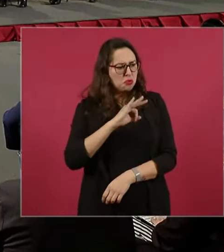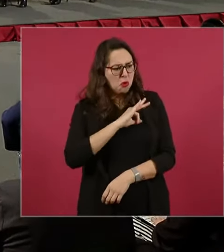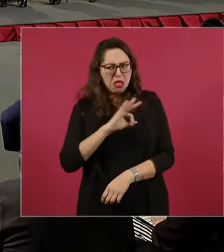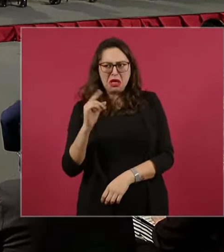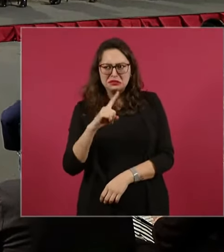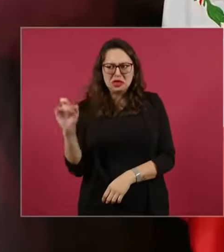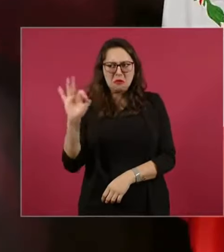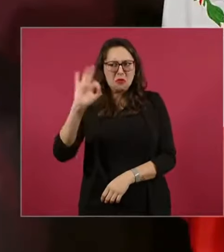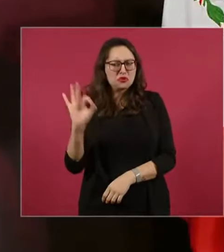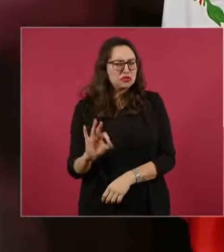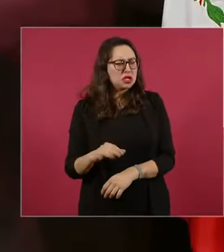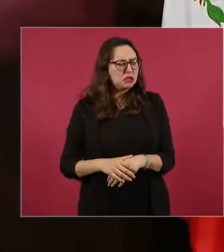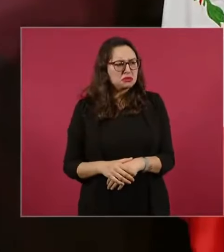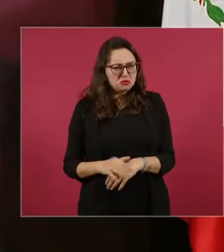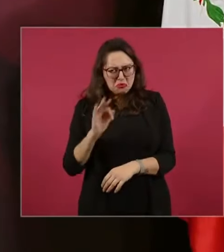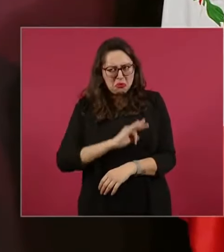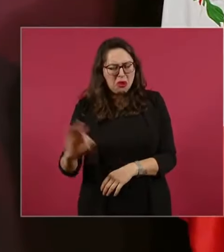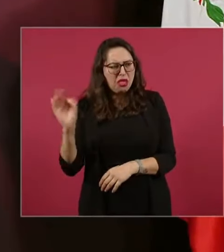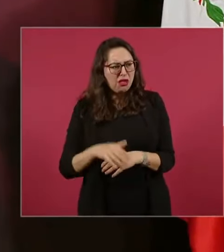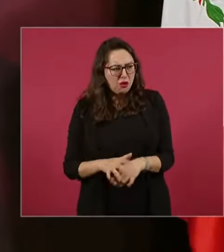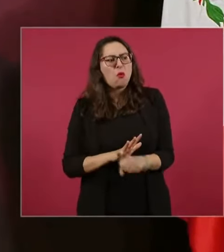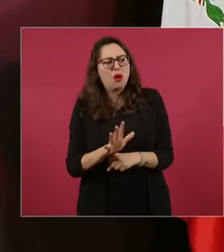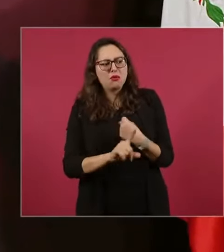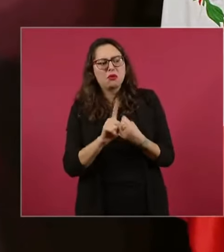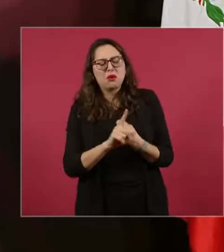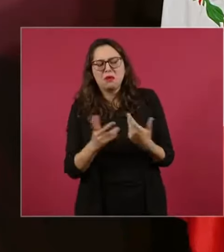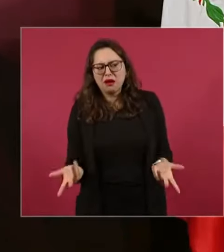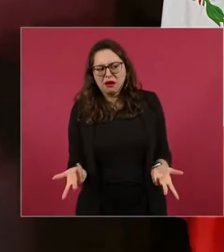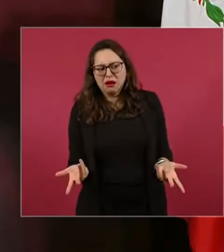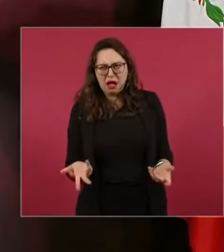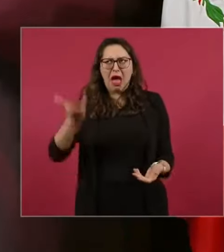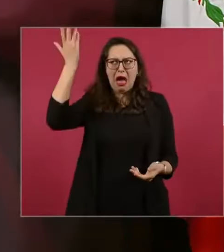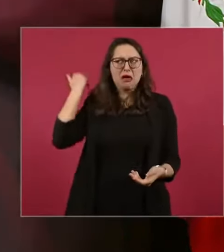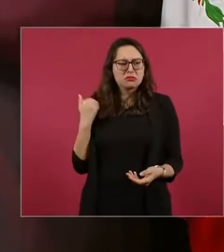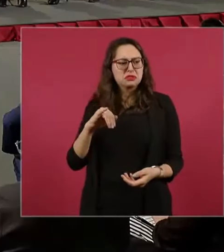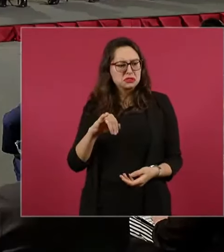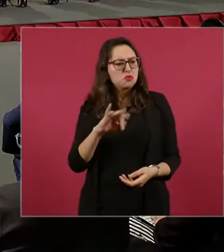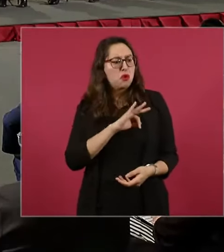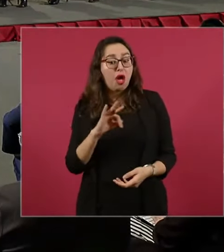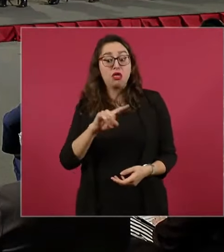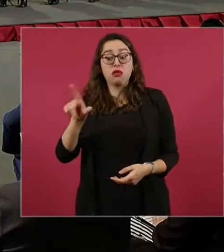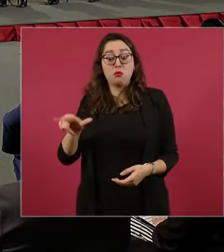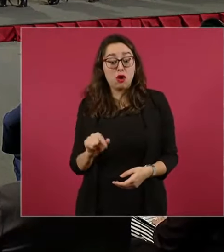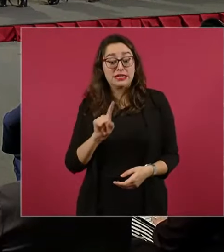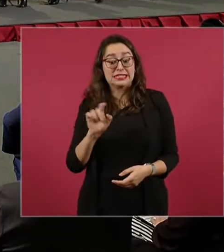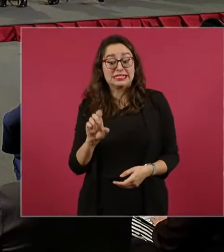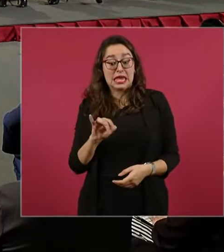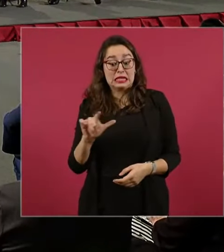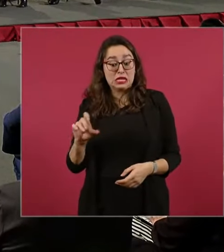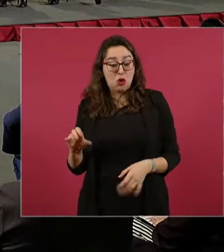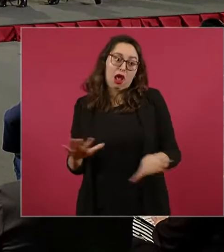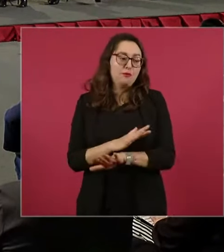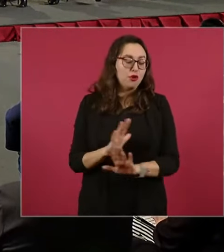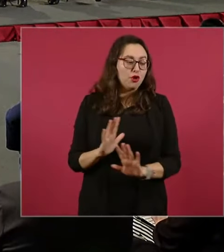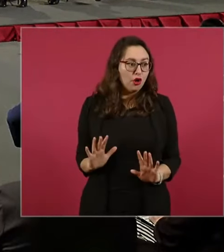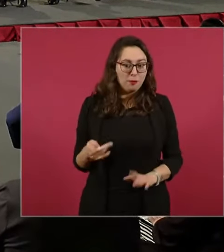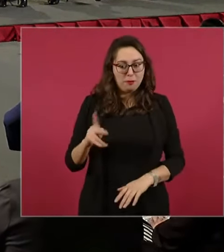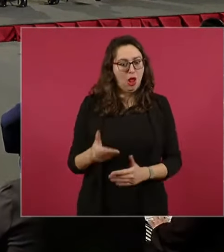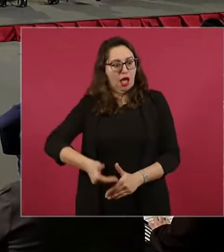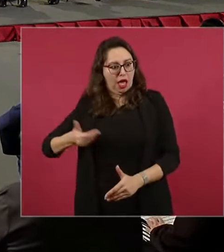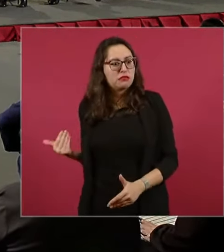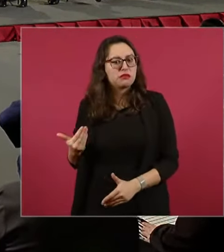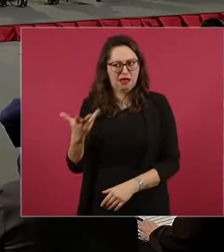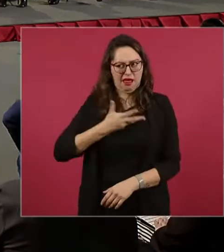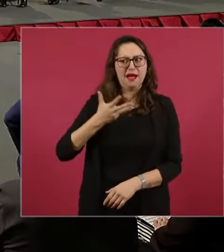forma, y como es en otras partes, porque esto comenzó con la política neoliberal o neoporfirista, esto de las